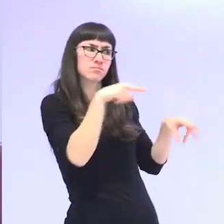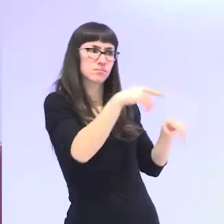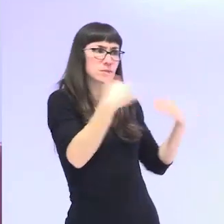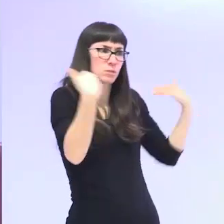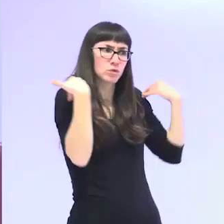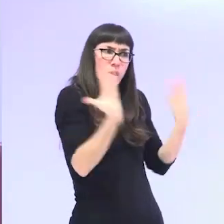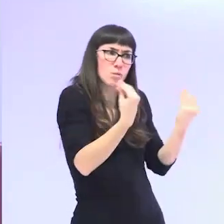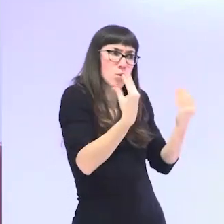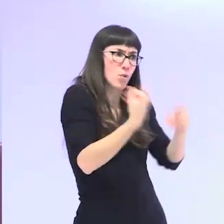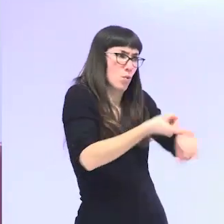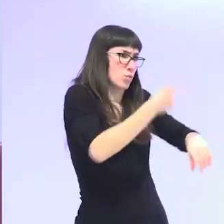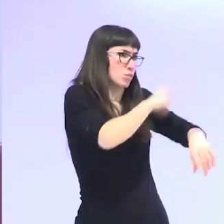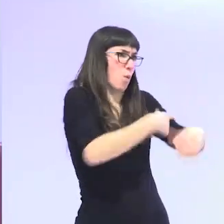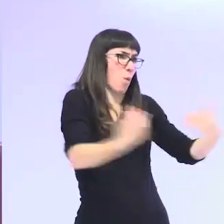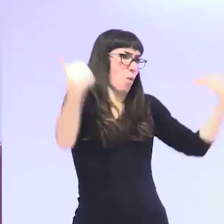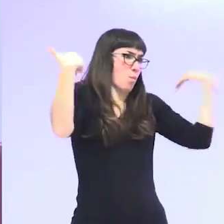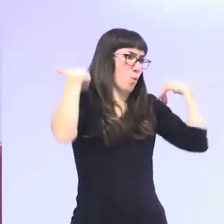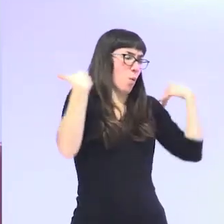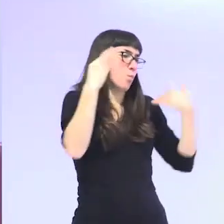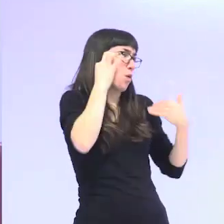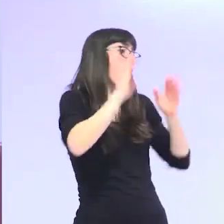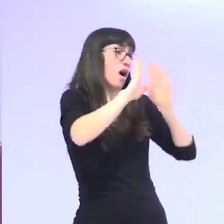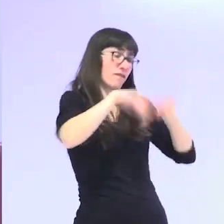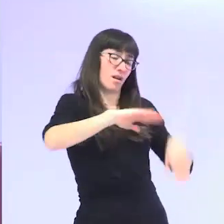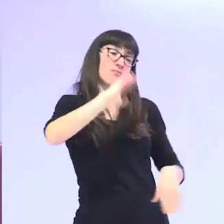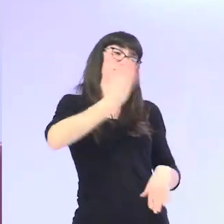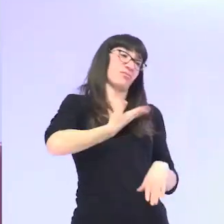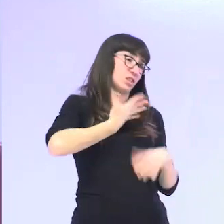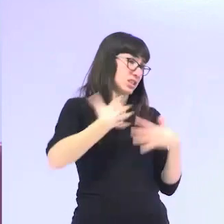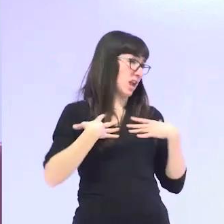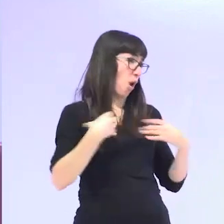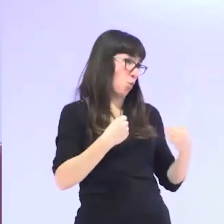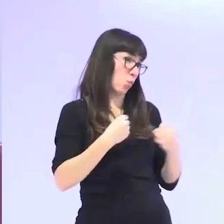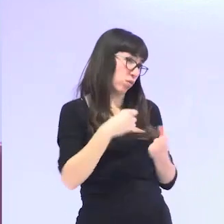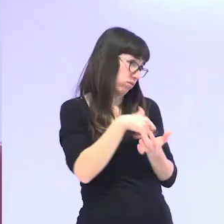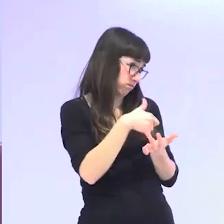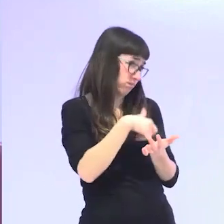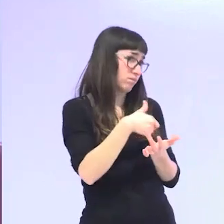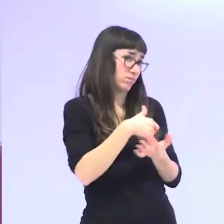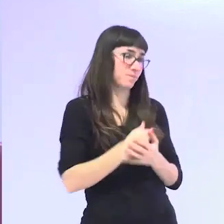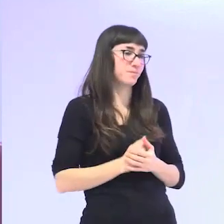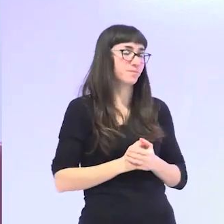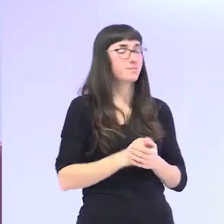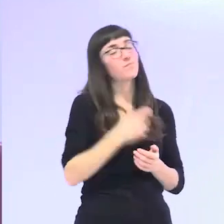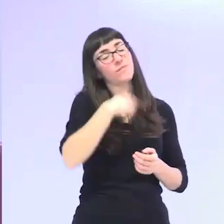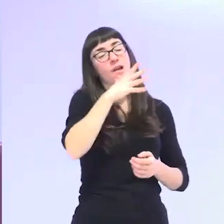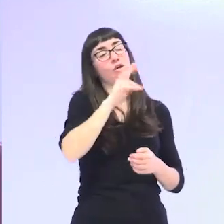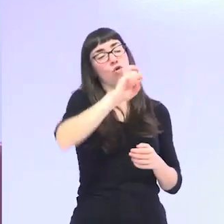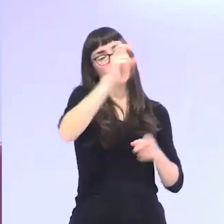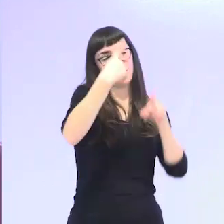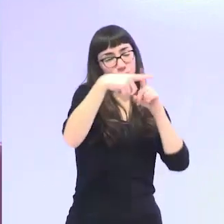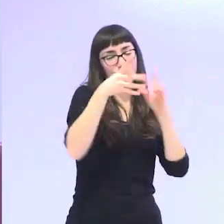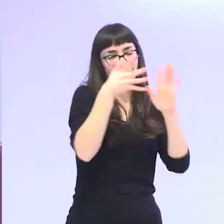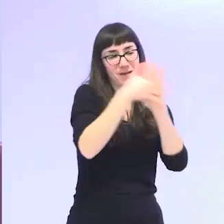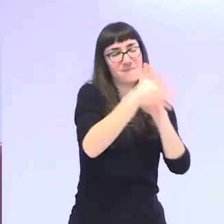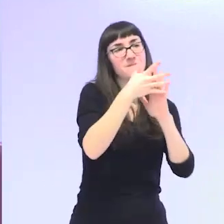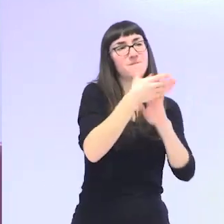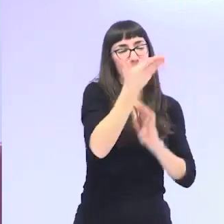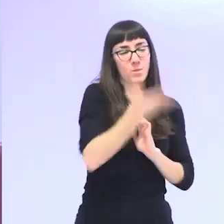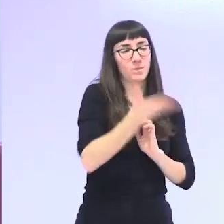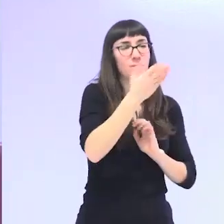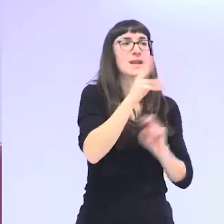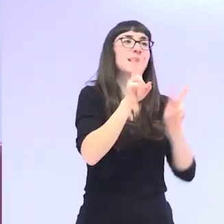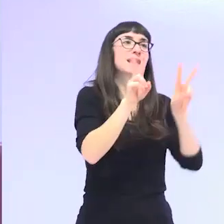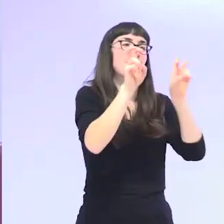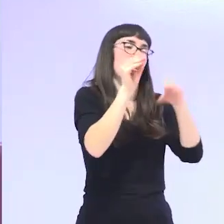consecuencias sobre nuestra propia salud ¿de acuerdo? y ahora os diré otra cosa importante pero en relación con el ámbito de